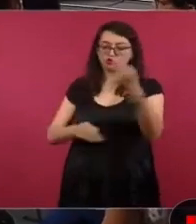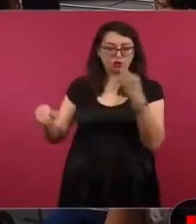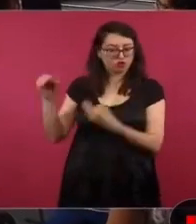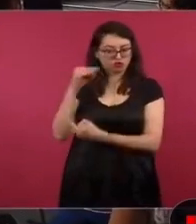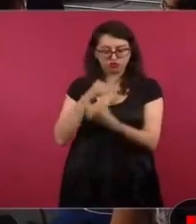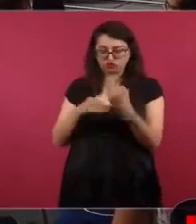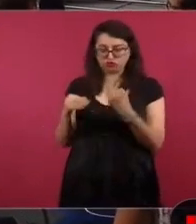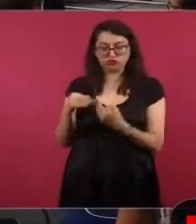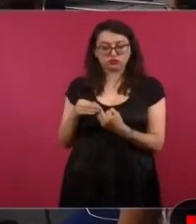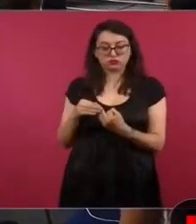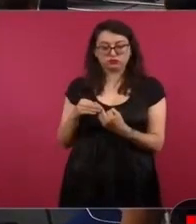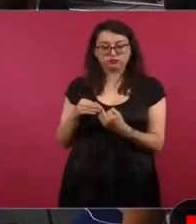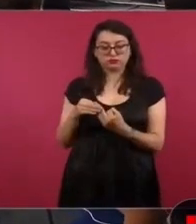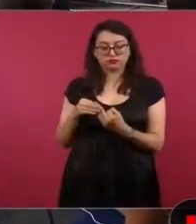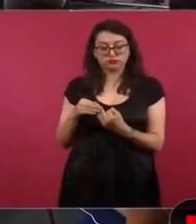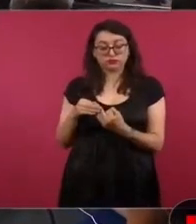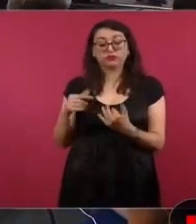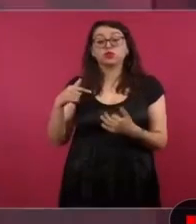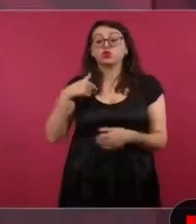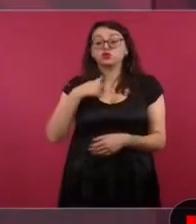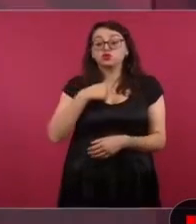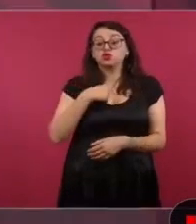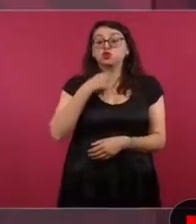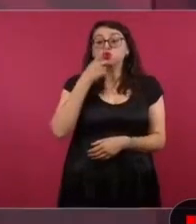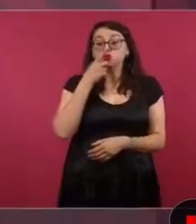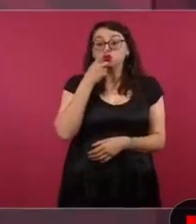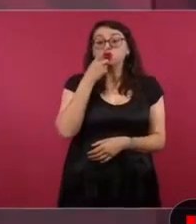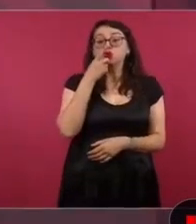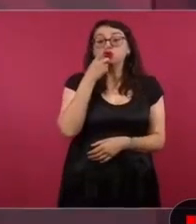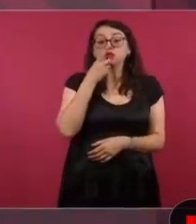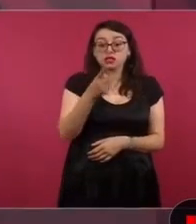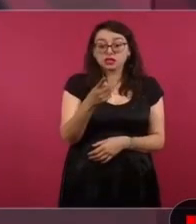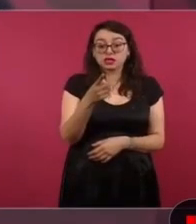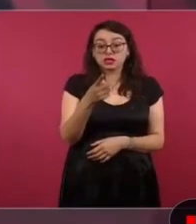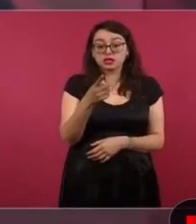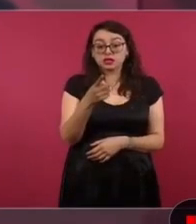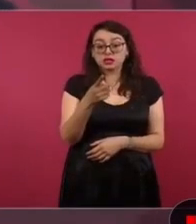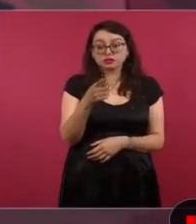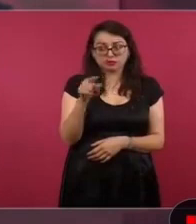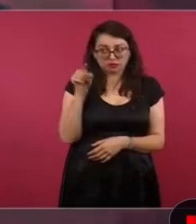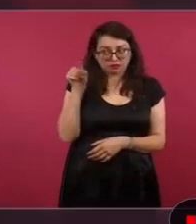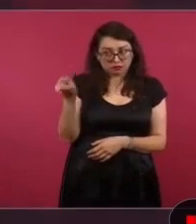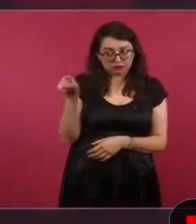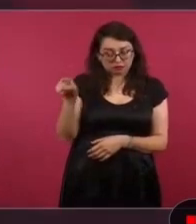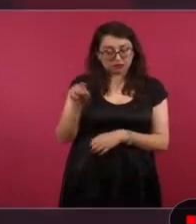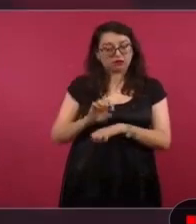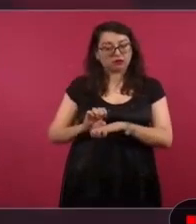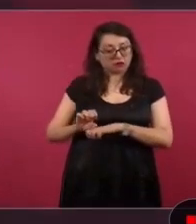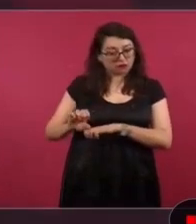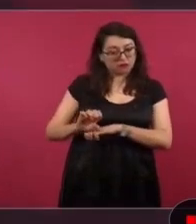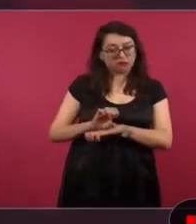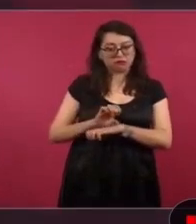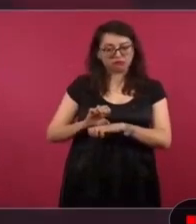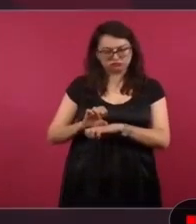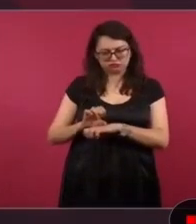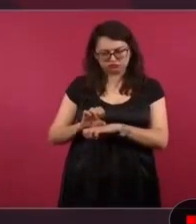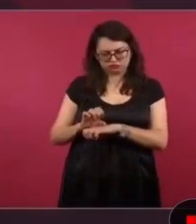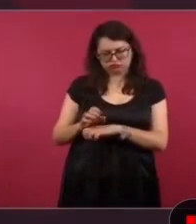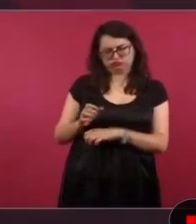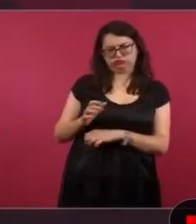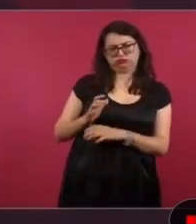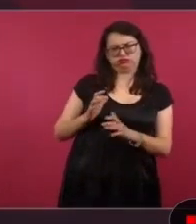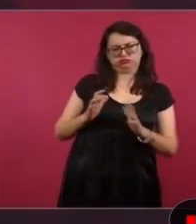Hice referencia a lo que considero fue un acto de manipulación